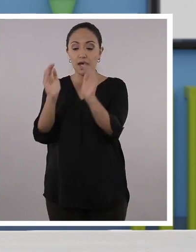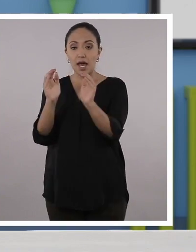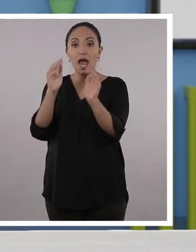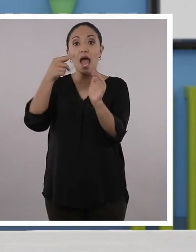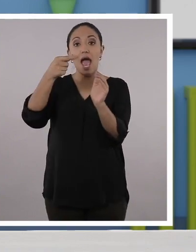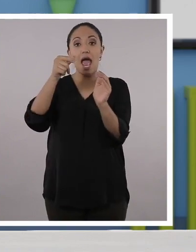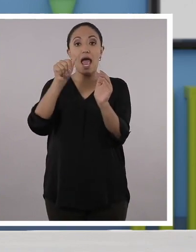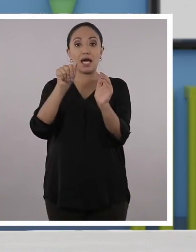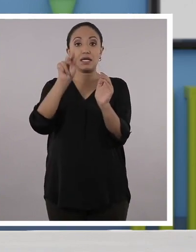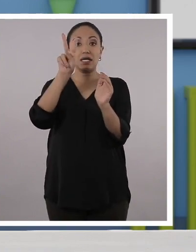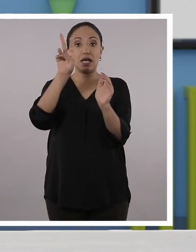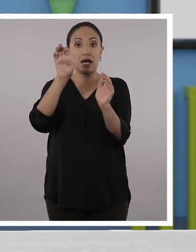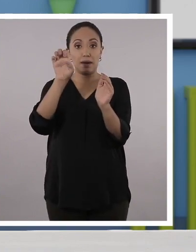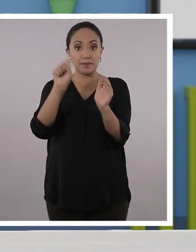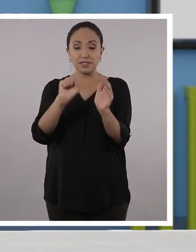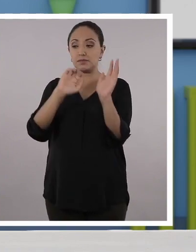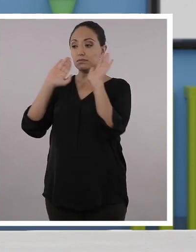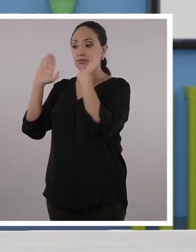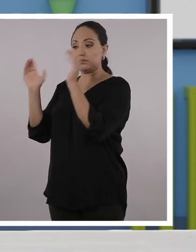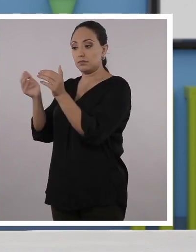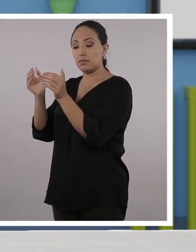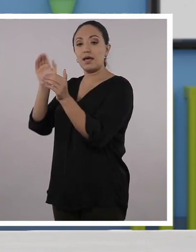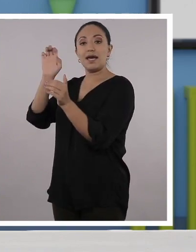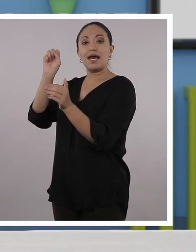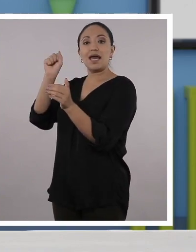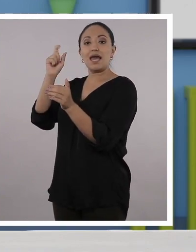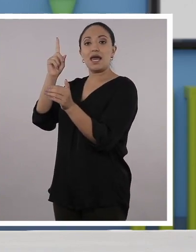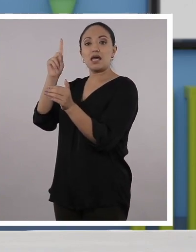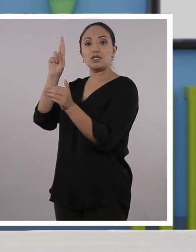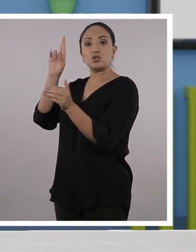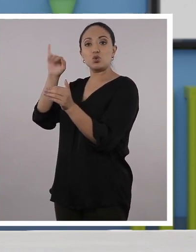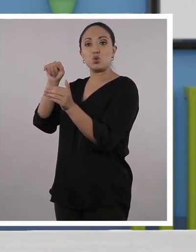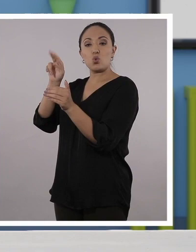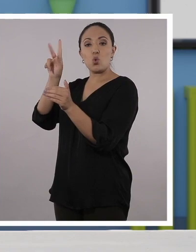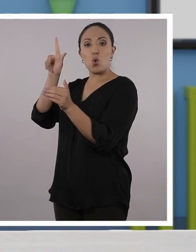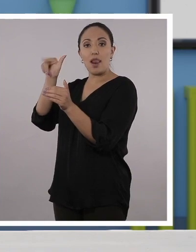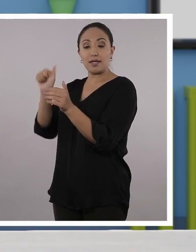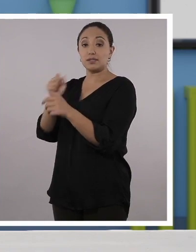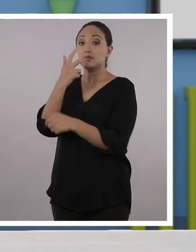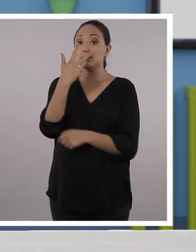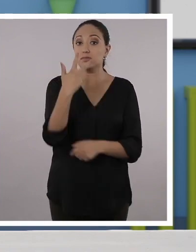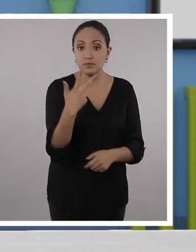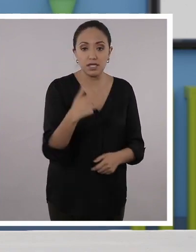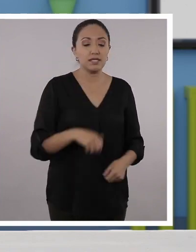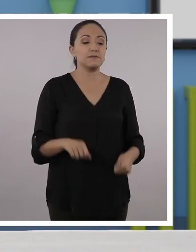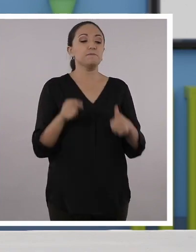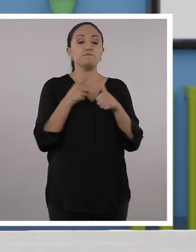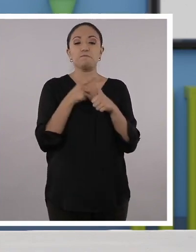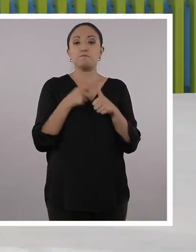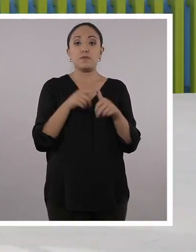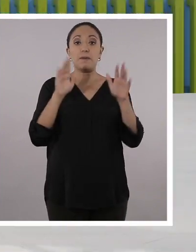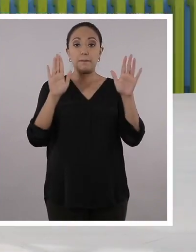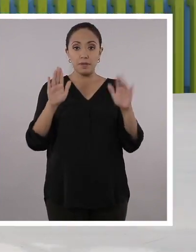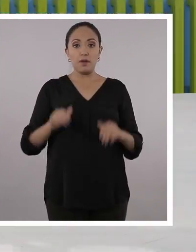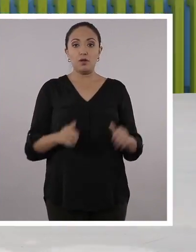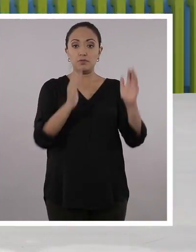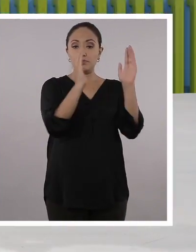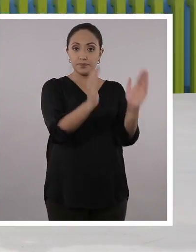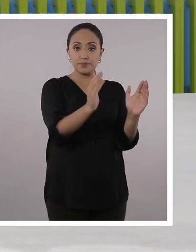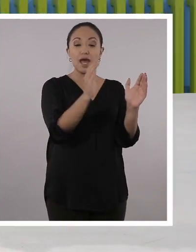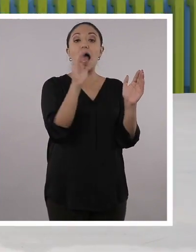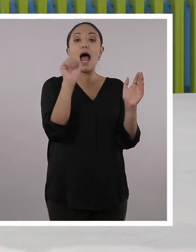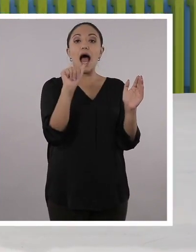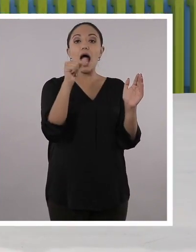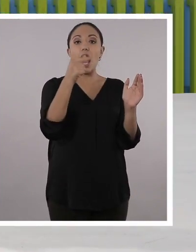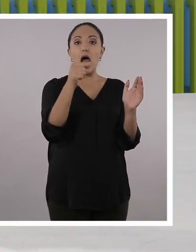Vamos con la primera. Vamos a hacer un ejercicio y vamos a ir identificando cada una de estas tres. ¿Listo? Muy bien. Vamos con la primera. Son las palabras